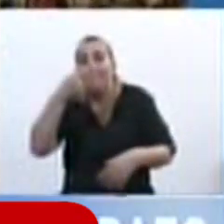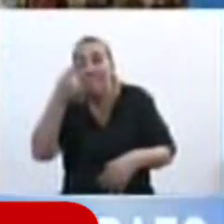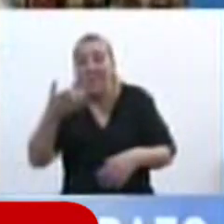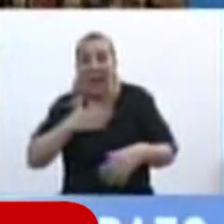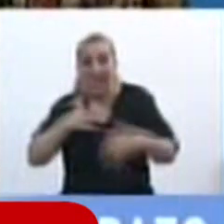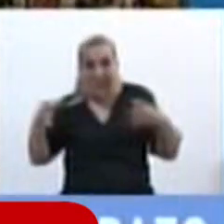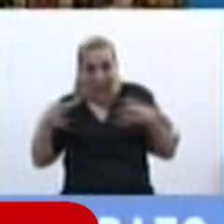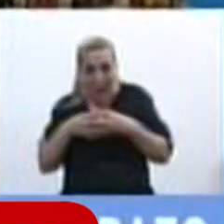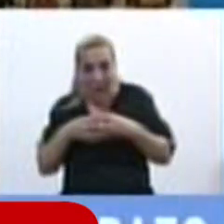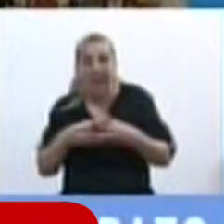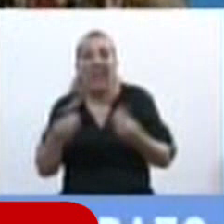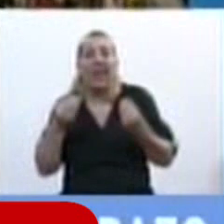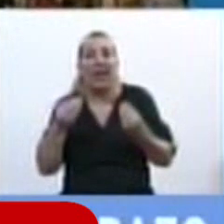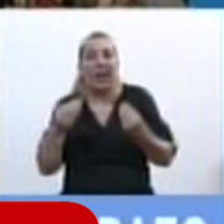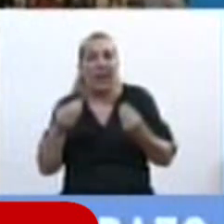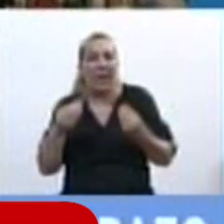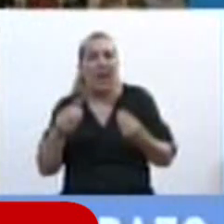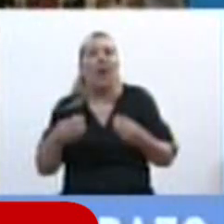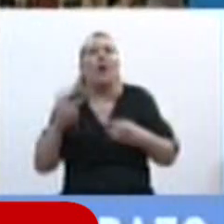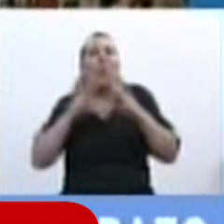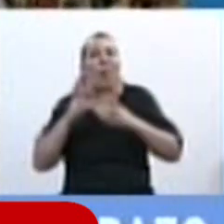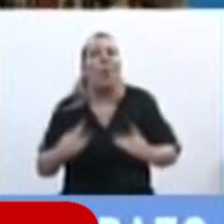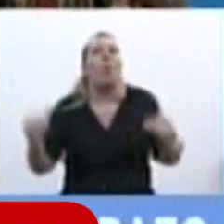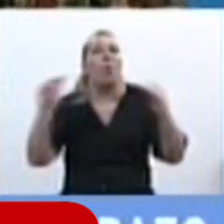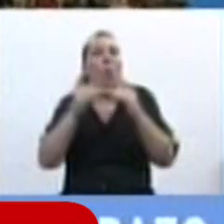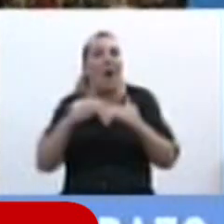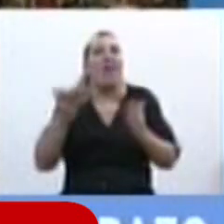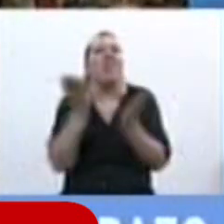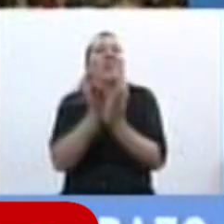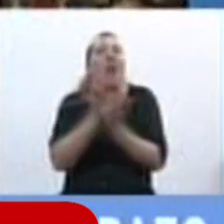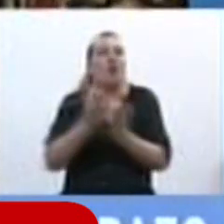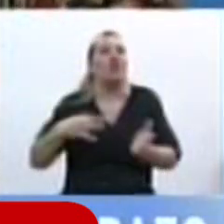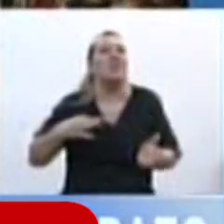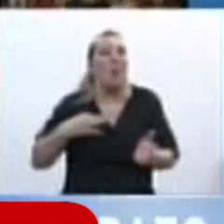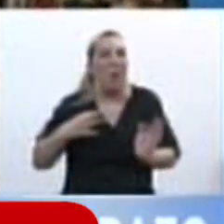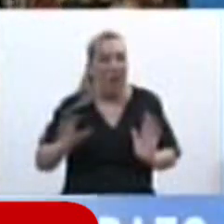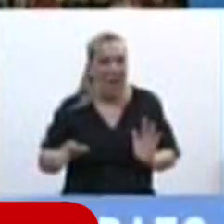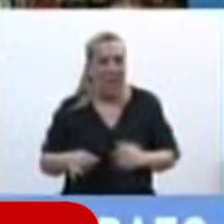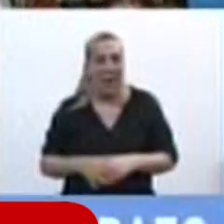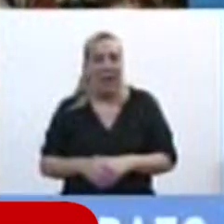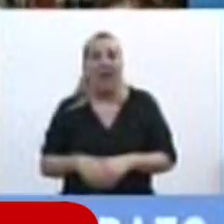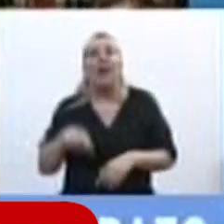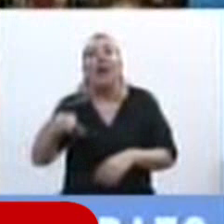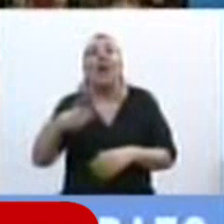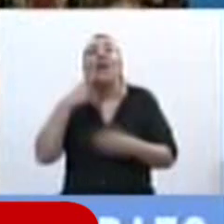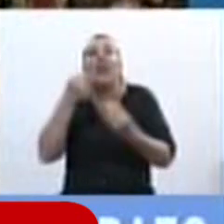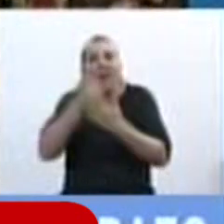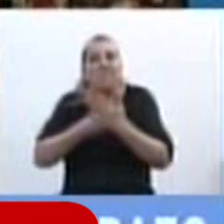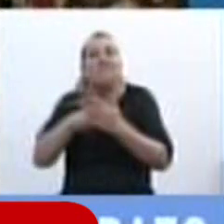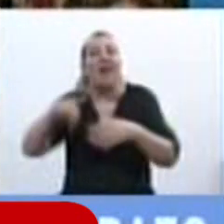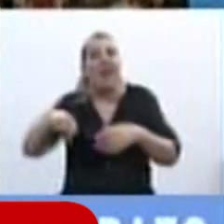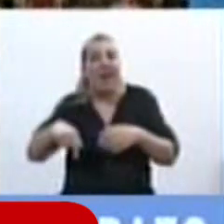primera cuestión es que consagre la igualdad de derechos civiles como regla general y que en mérito de esta regla